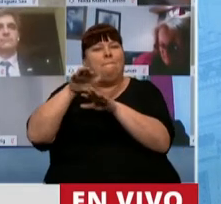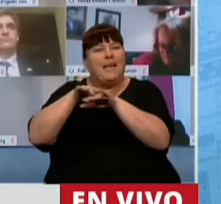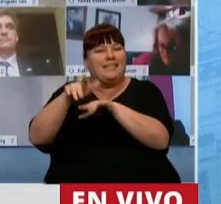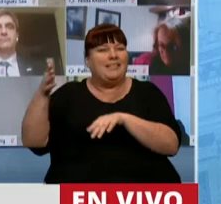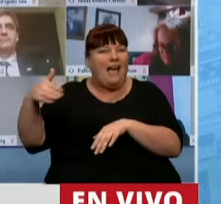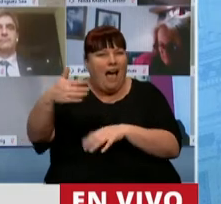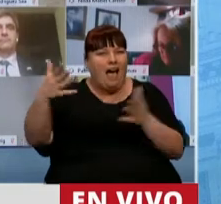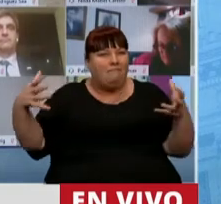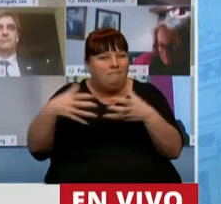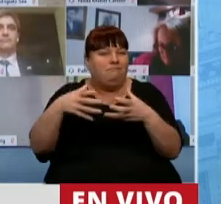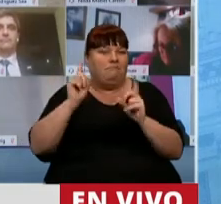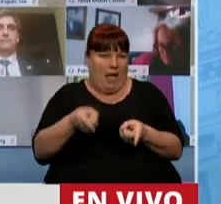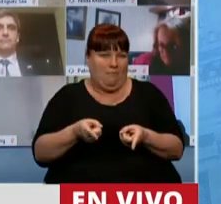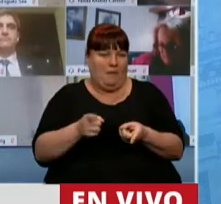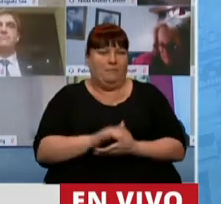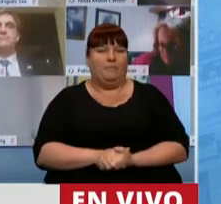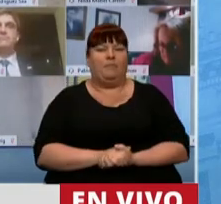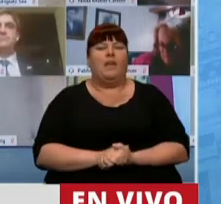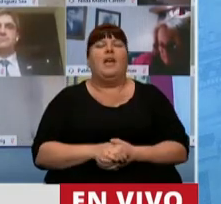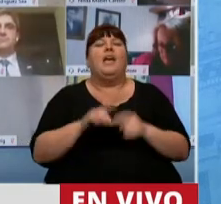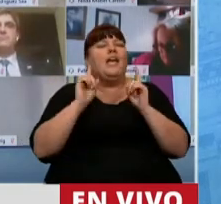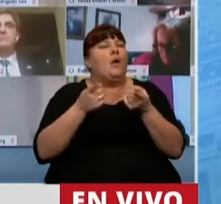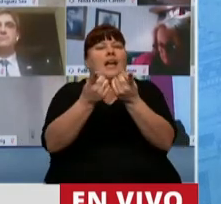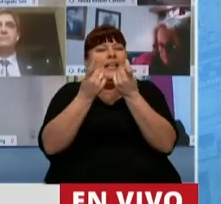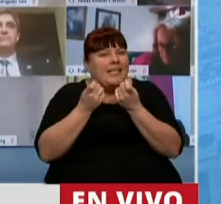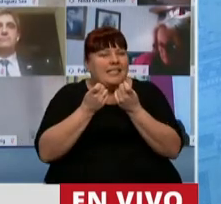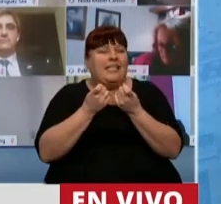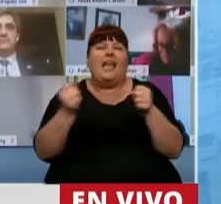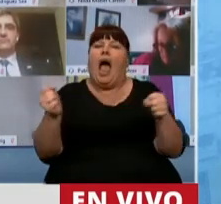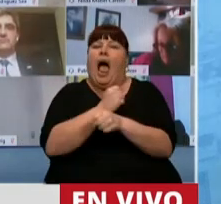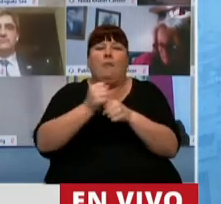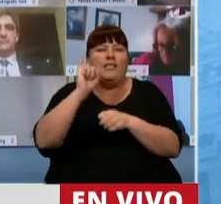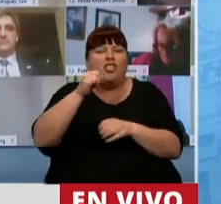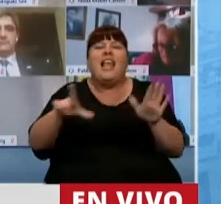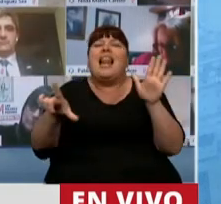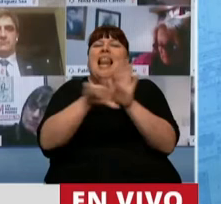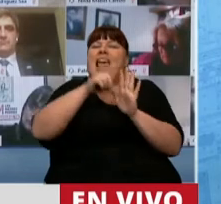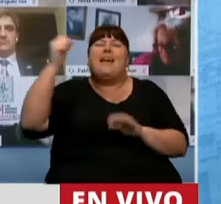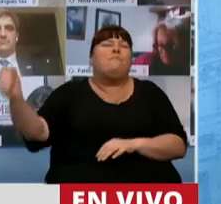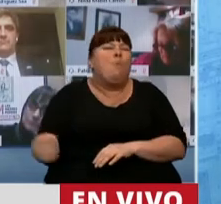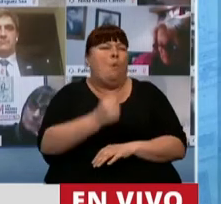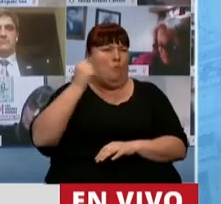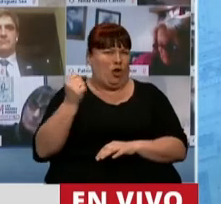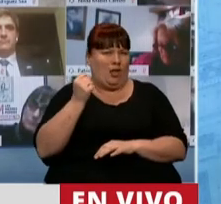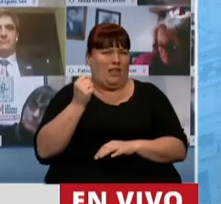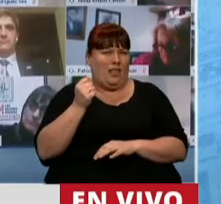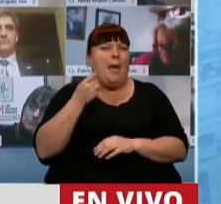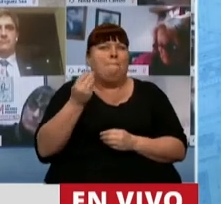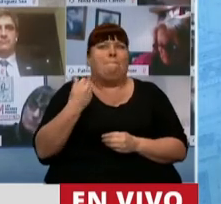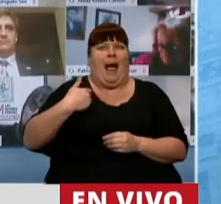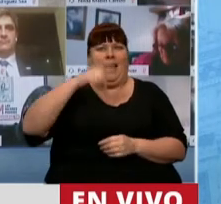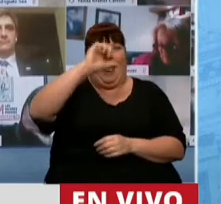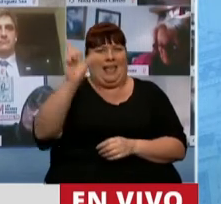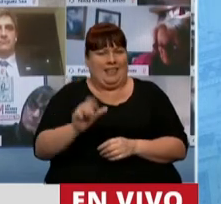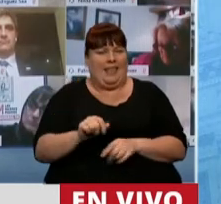necesitando. Como así también se hace necesario sancionar leyes que son importantísimas para la